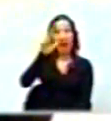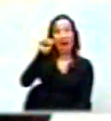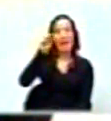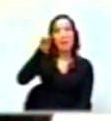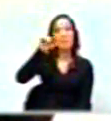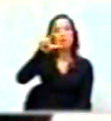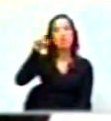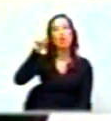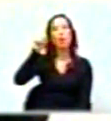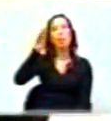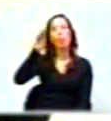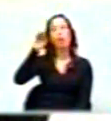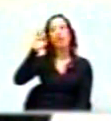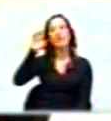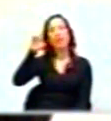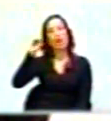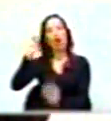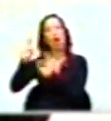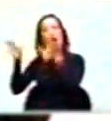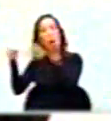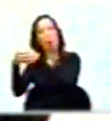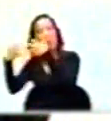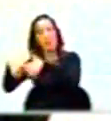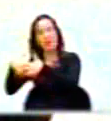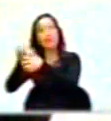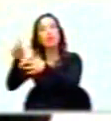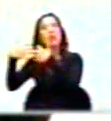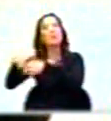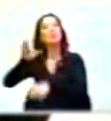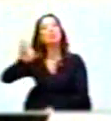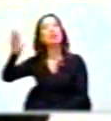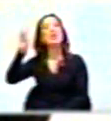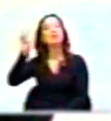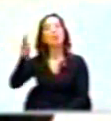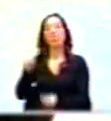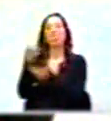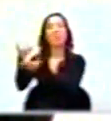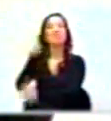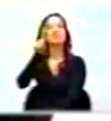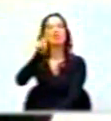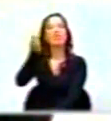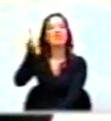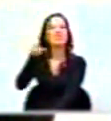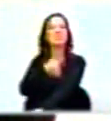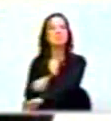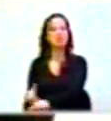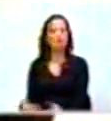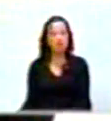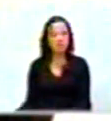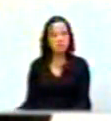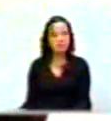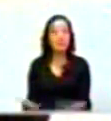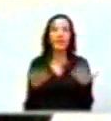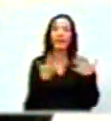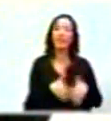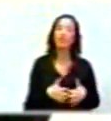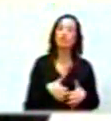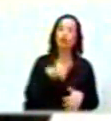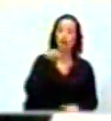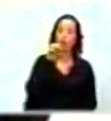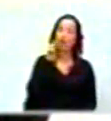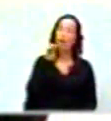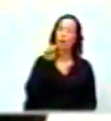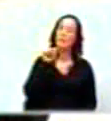y CIA, que es empresa de su esposo, le entregaron 126 millones. Las industrias Normandí,